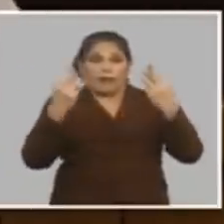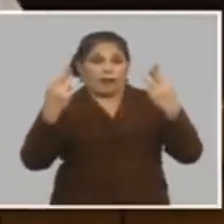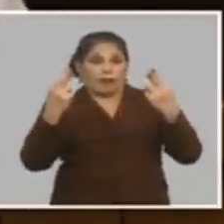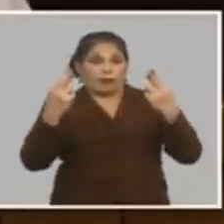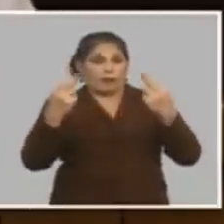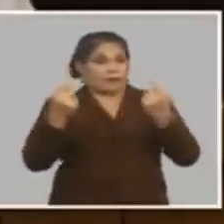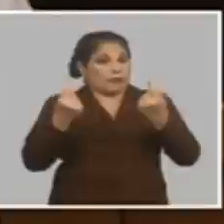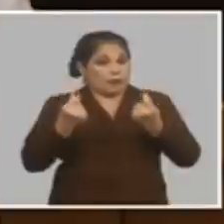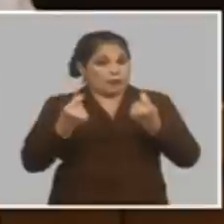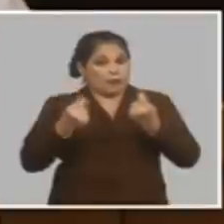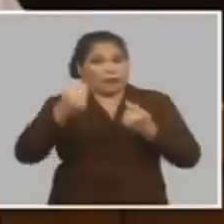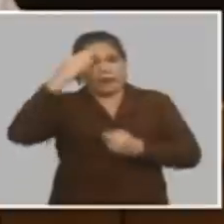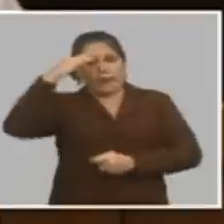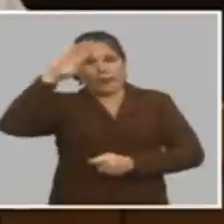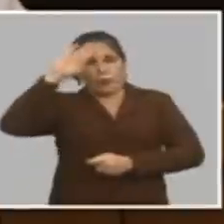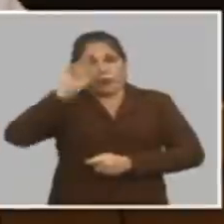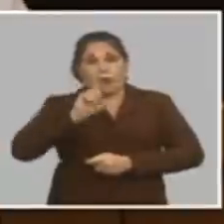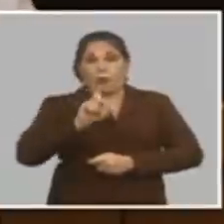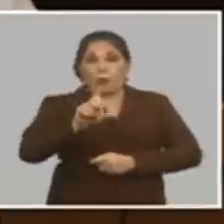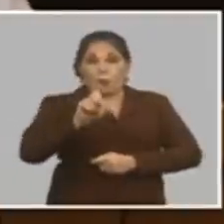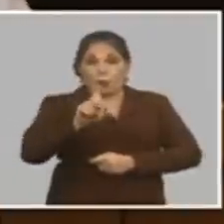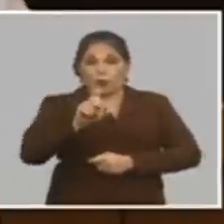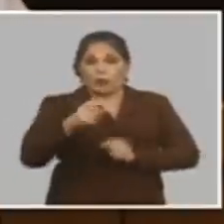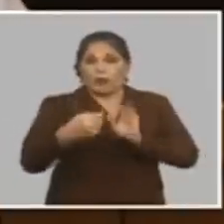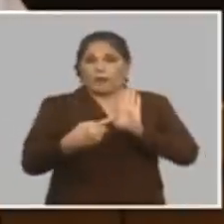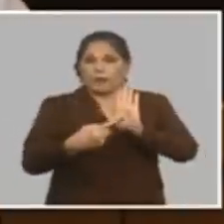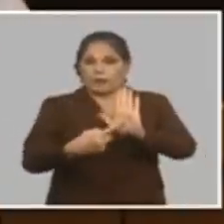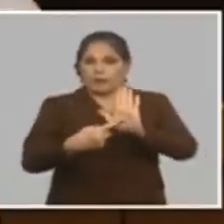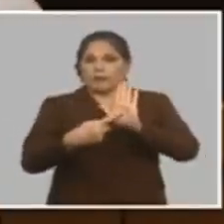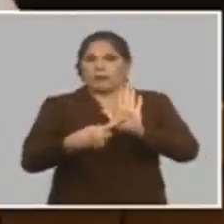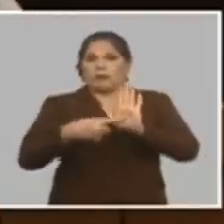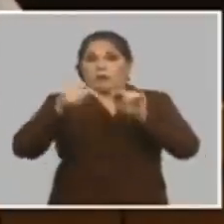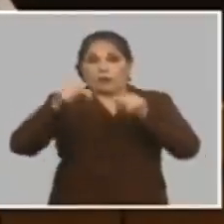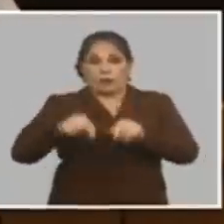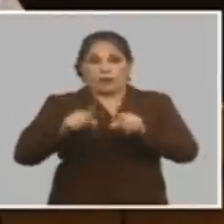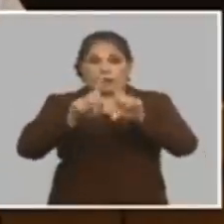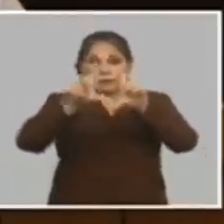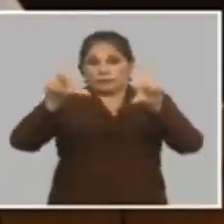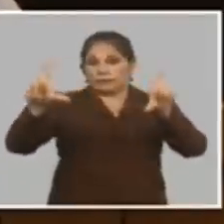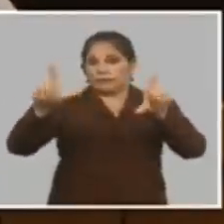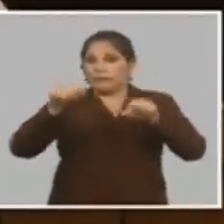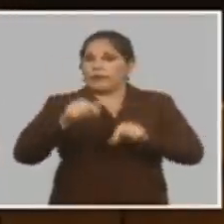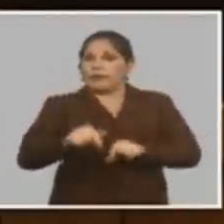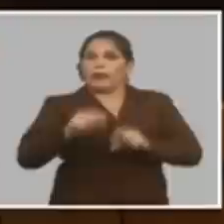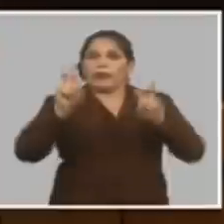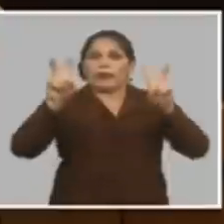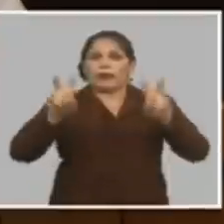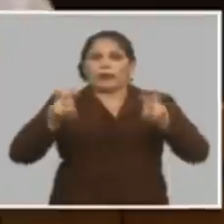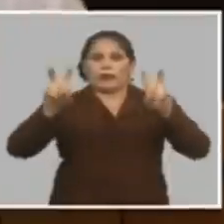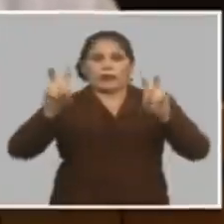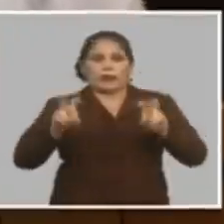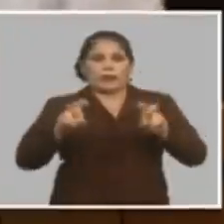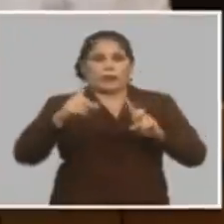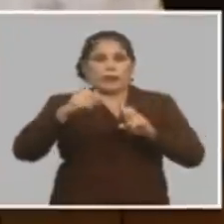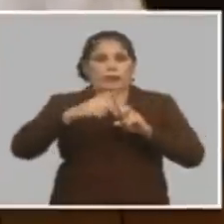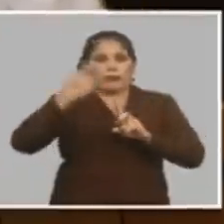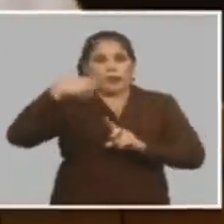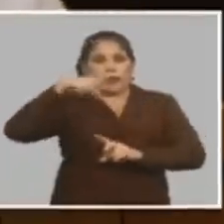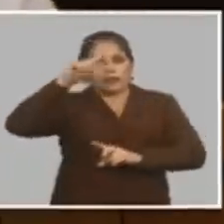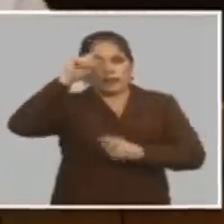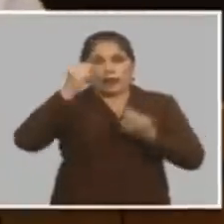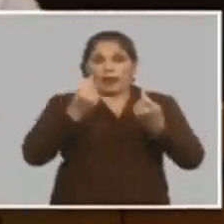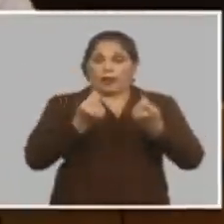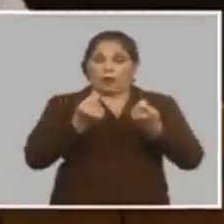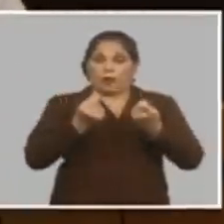economía y la última presentación que tengo aquí es el tema de la tasa de actividad